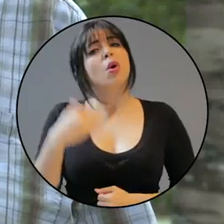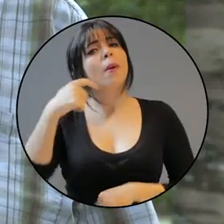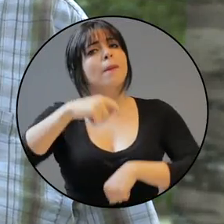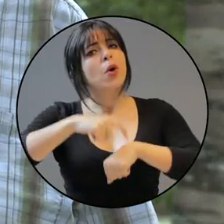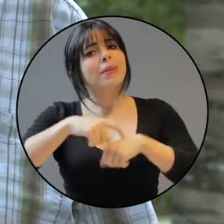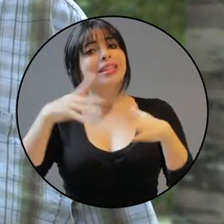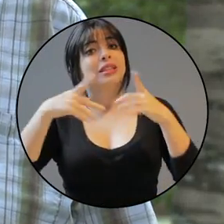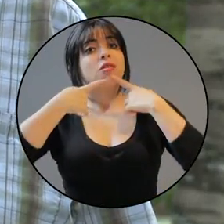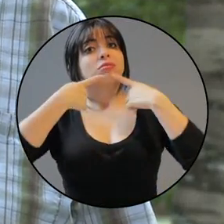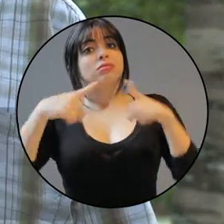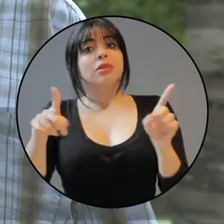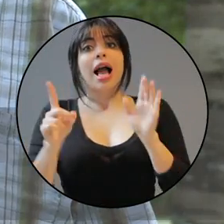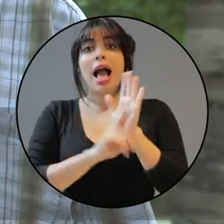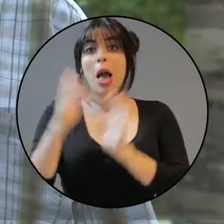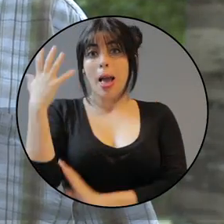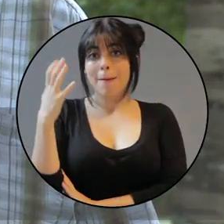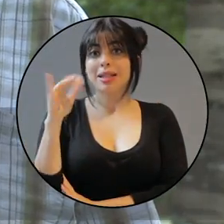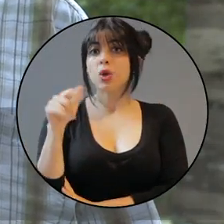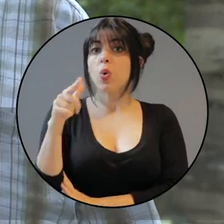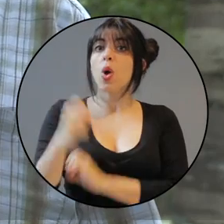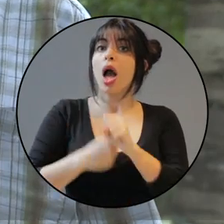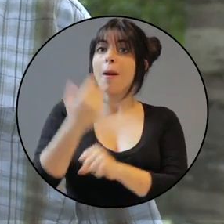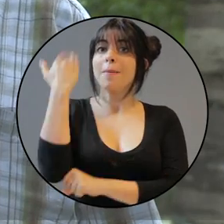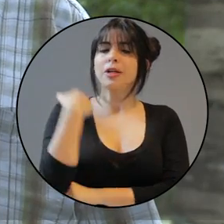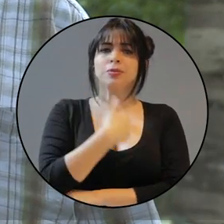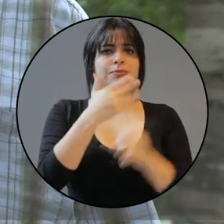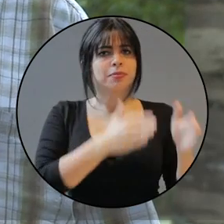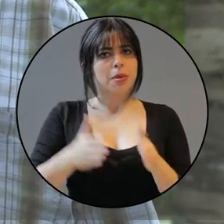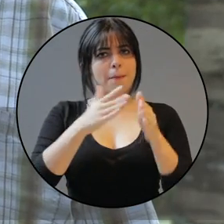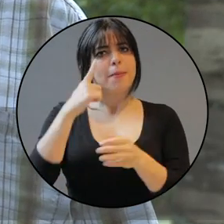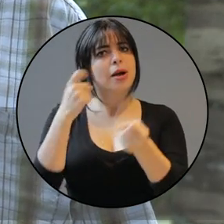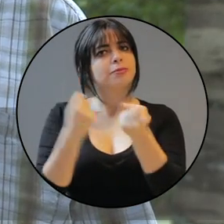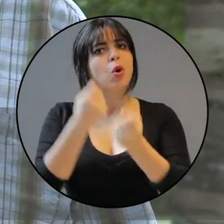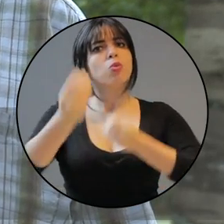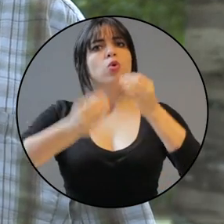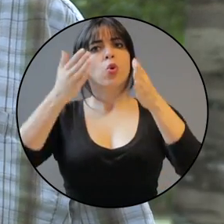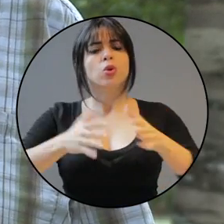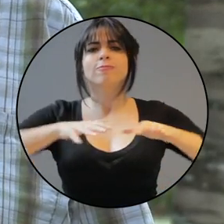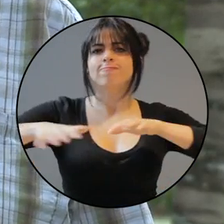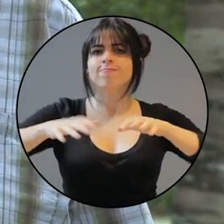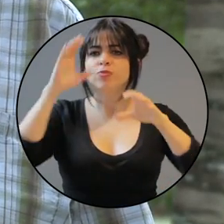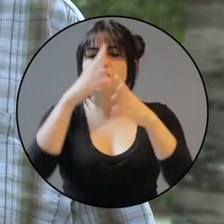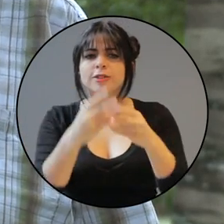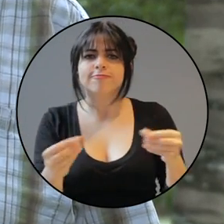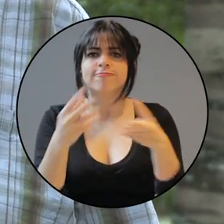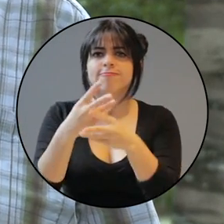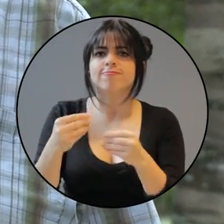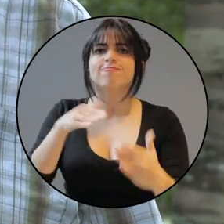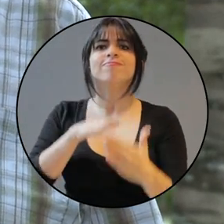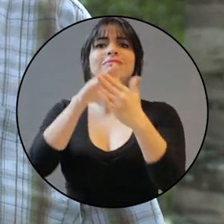en el que se declaró la alerta amarilla en julio del año pasado, nos preparamos para apoyar a los productores con acciones de mitigación